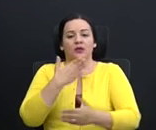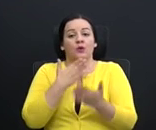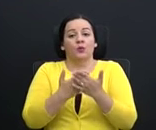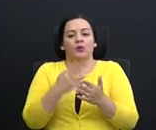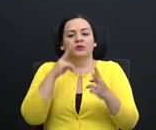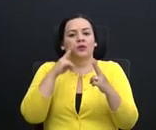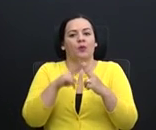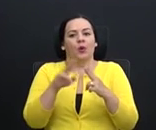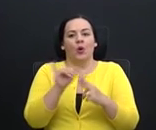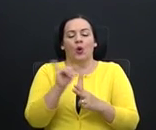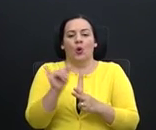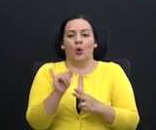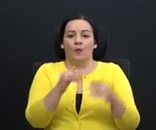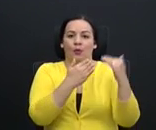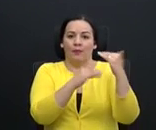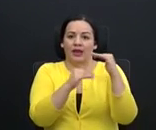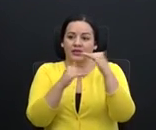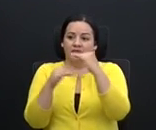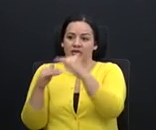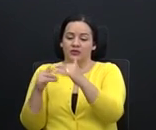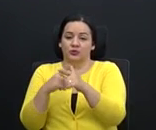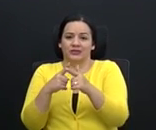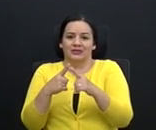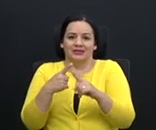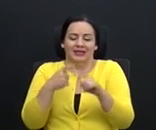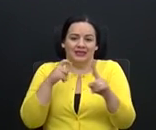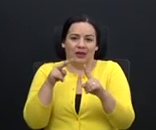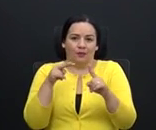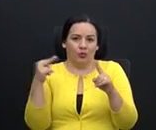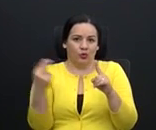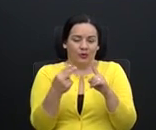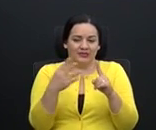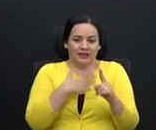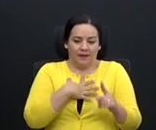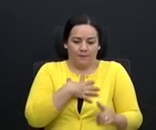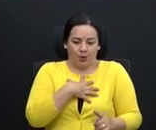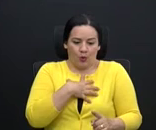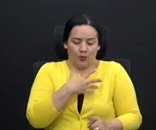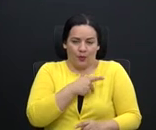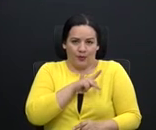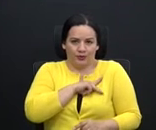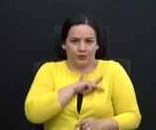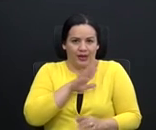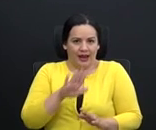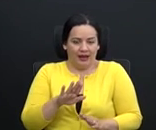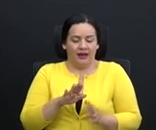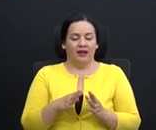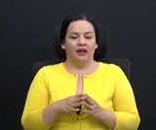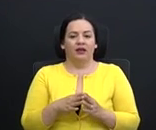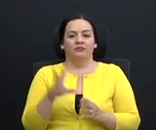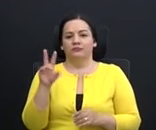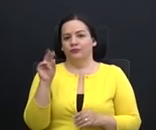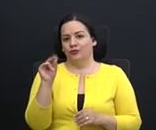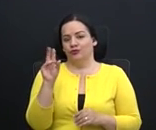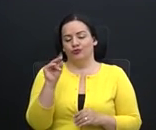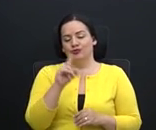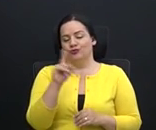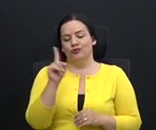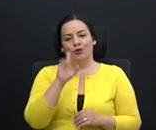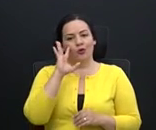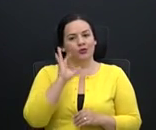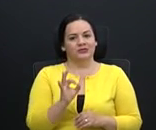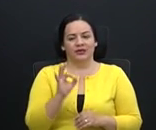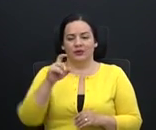conocen como los martillazos, ¿verdad? Entonces, desde el punto de vista mío personal, no considero